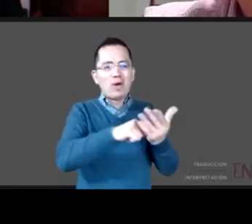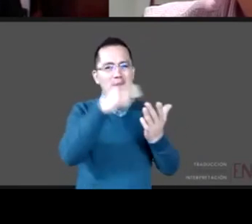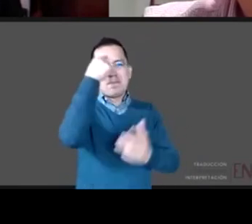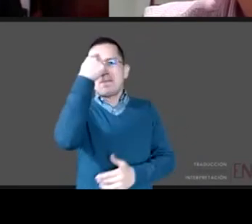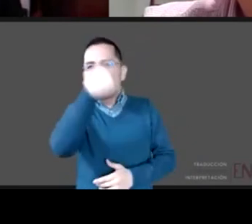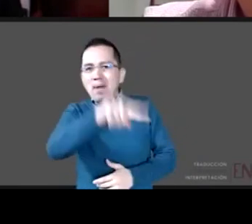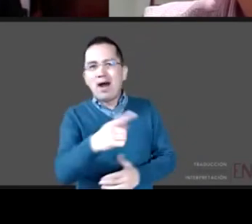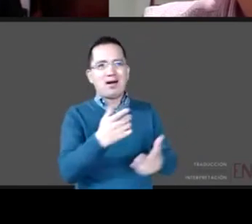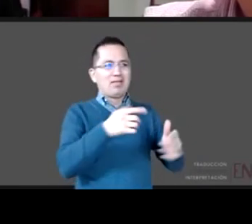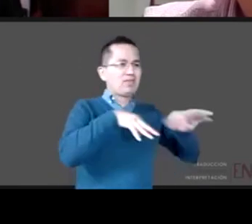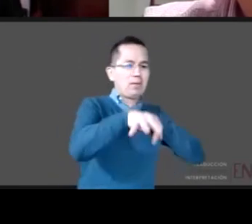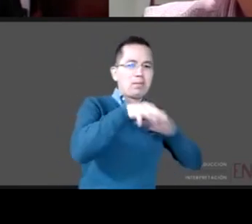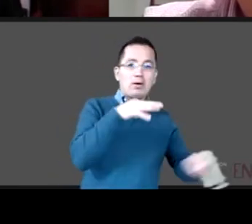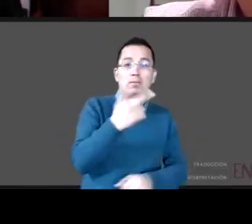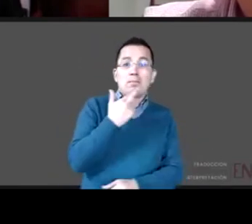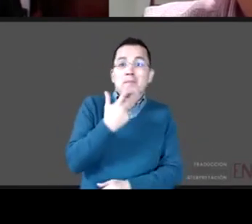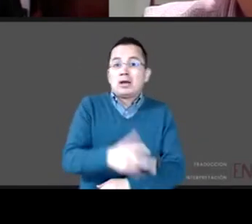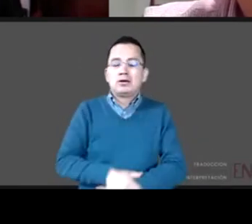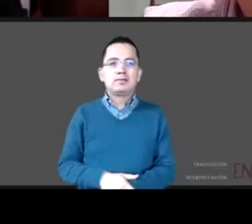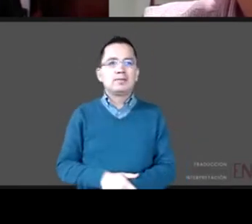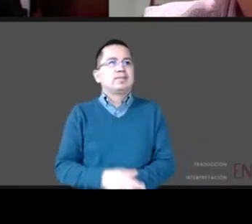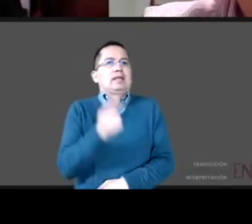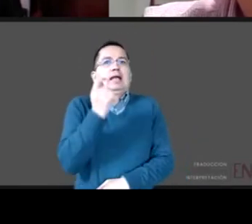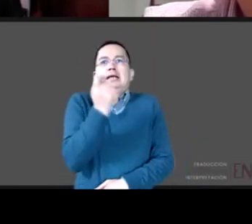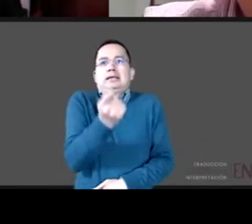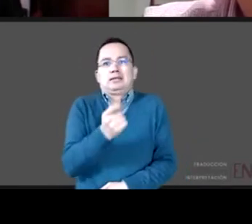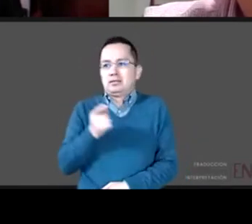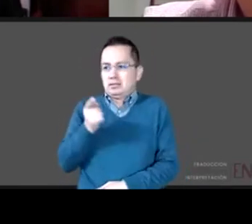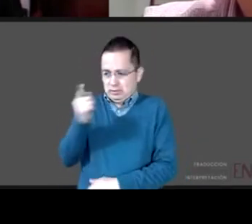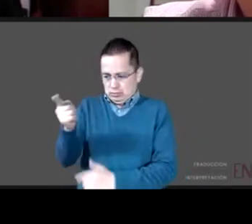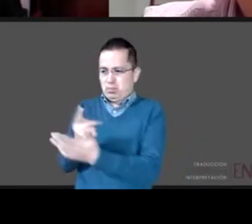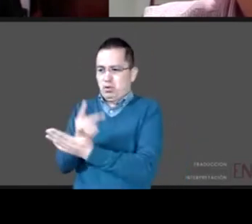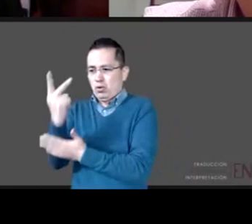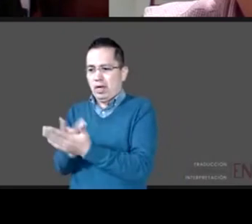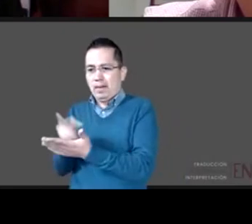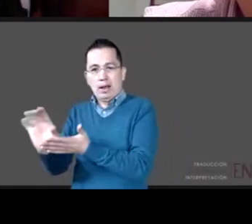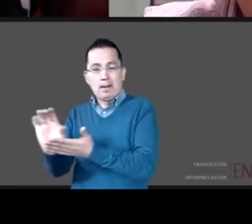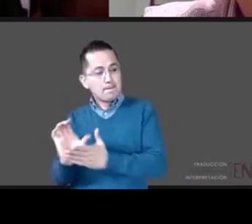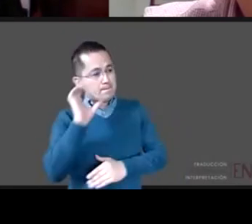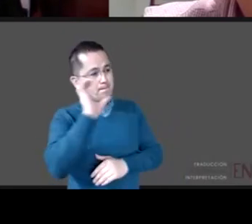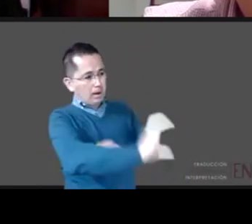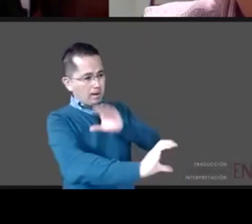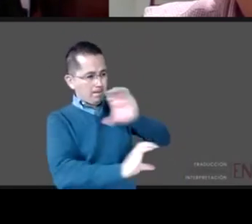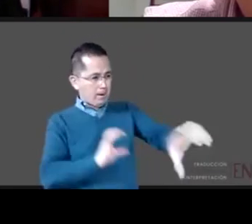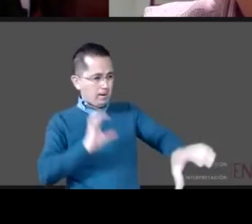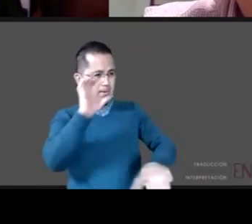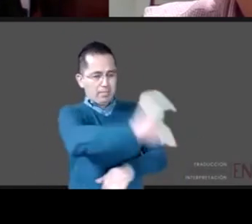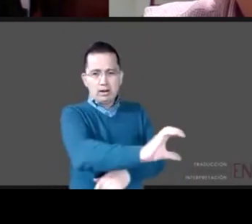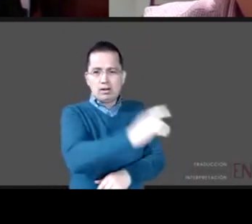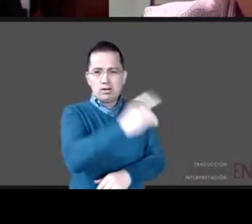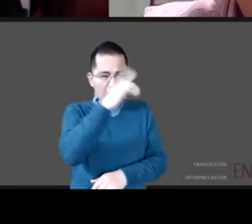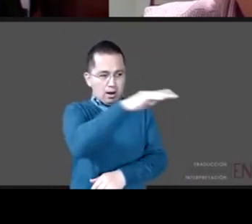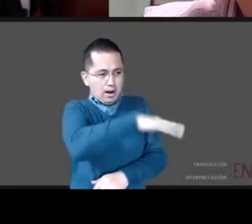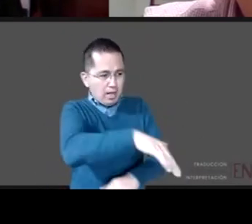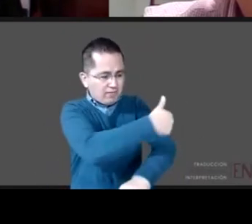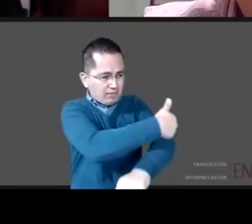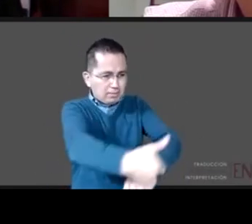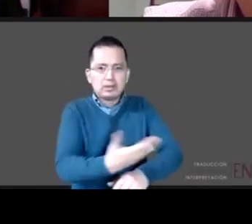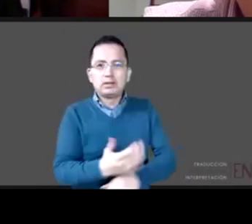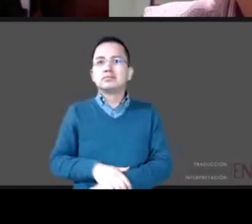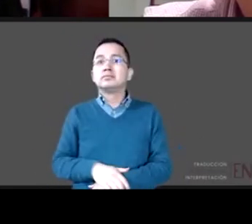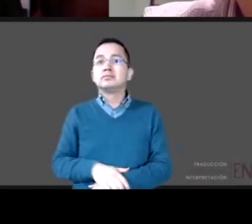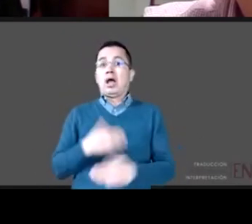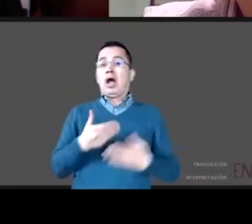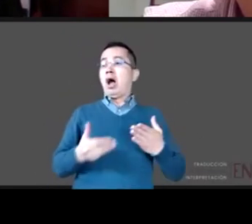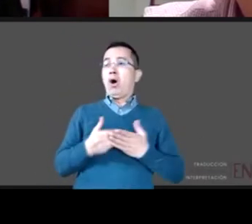monetarias ya no condicionadas abandonan la idea de la ruptura del ciclo intergeneracional